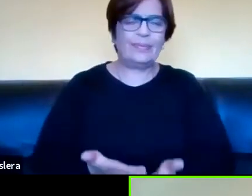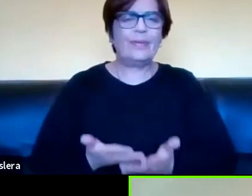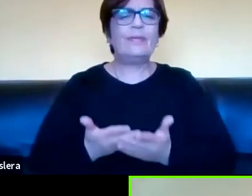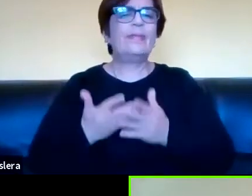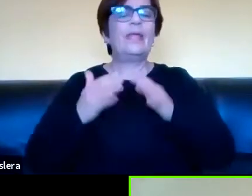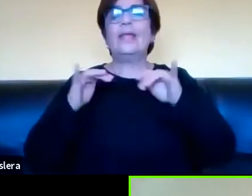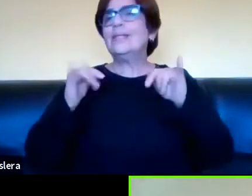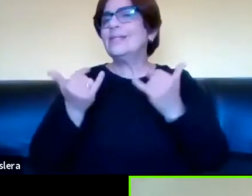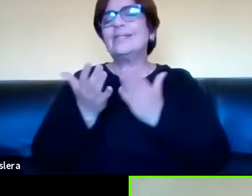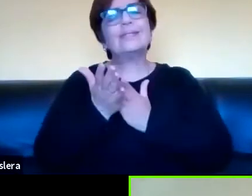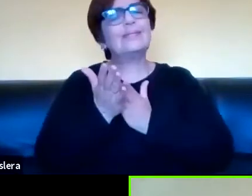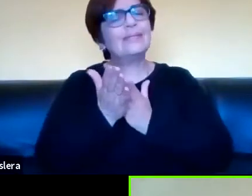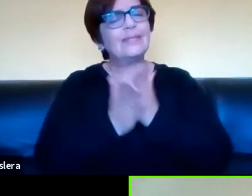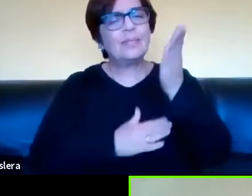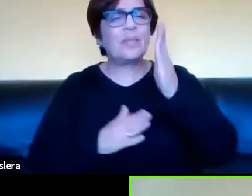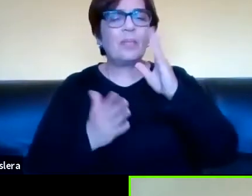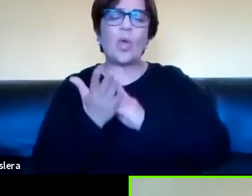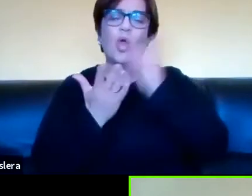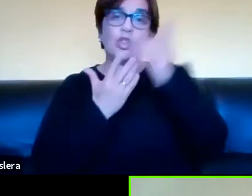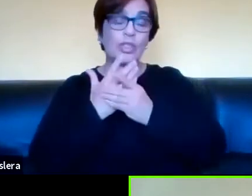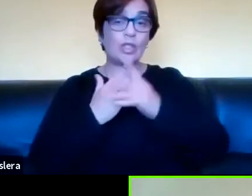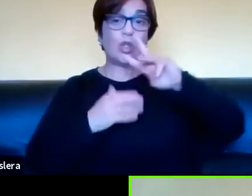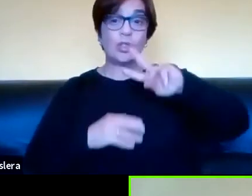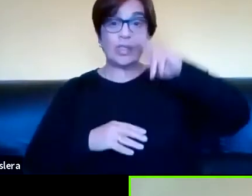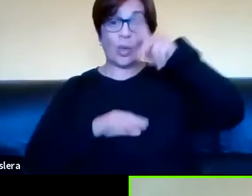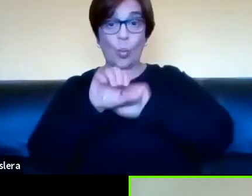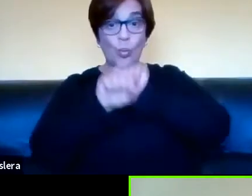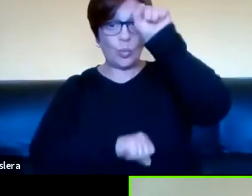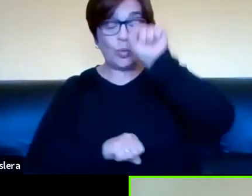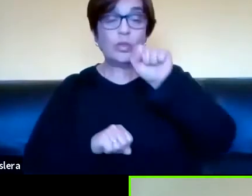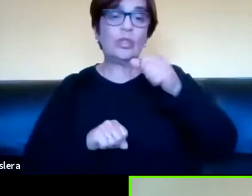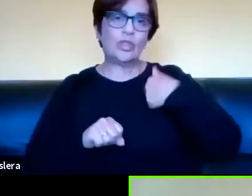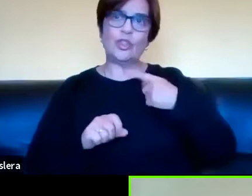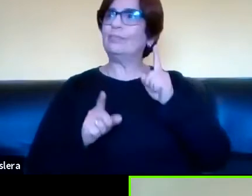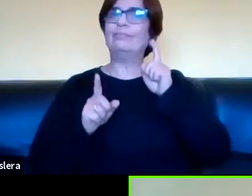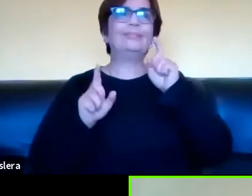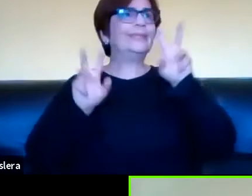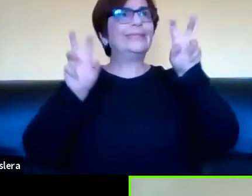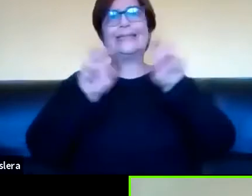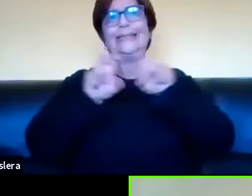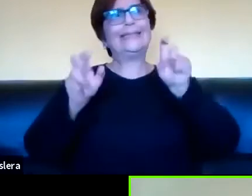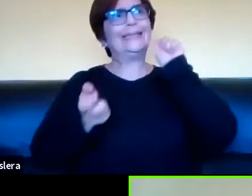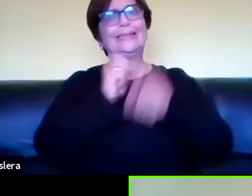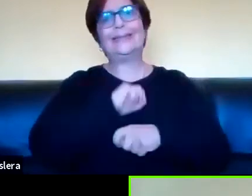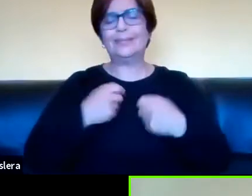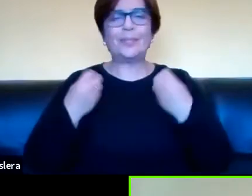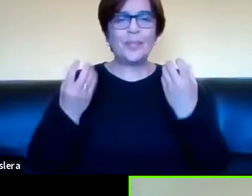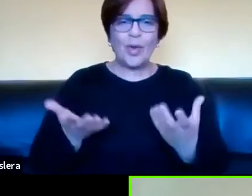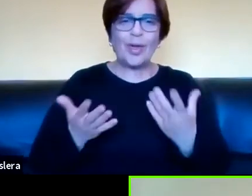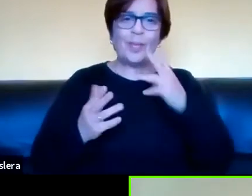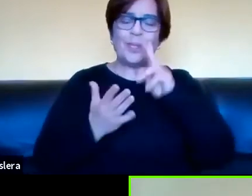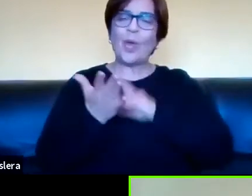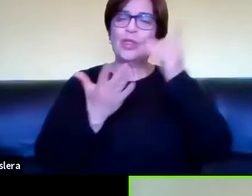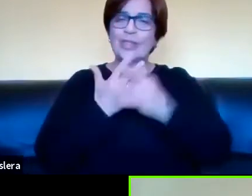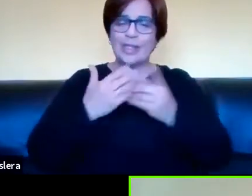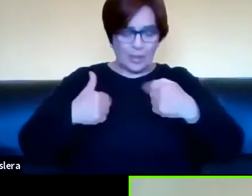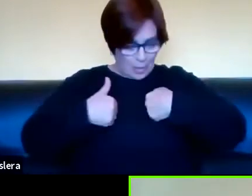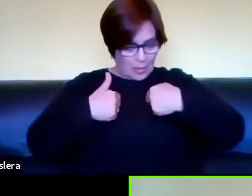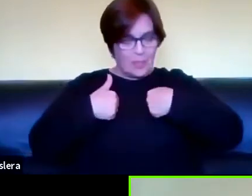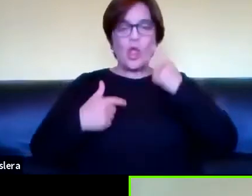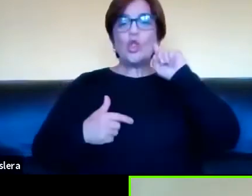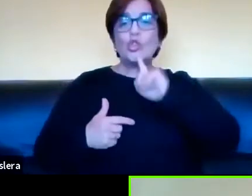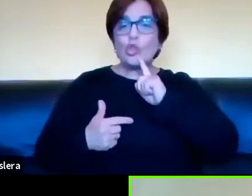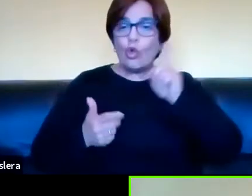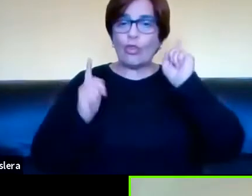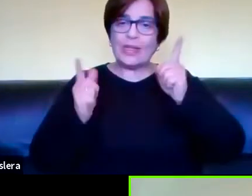estuvo detrás de mi proyecto de doctorado, que inclusive estuve cambiando el nombre, porque, en realidad, mi proyecto de doctorado era Los Soros y la